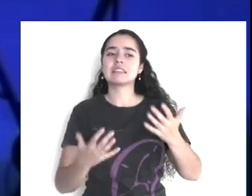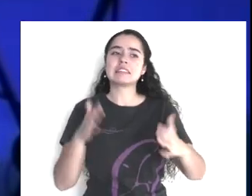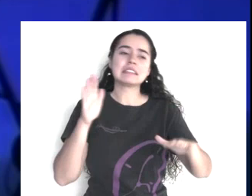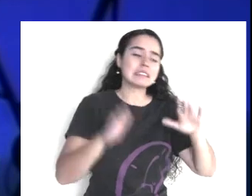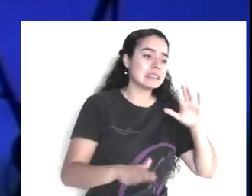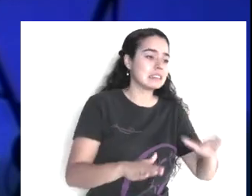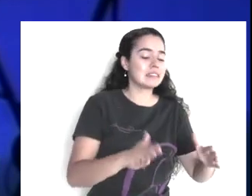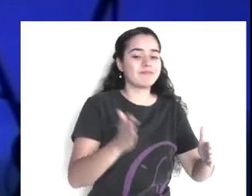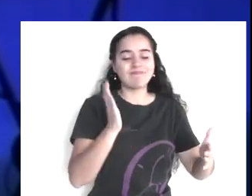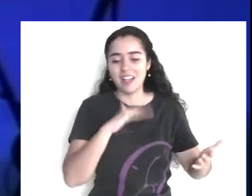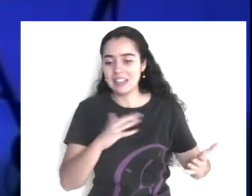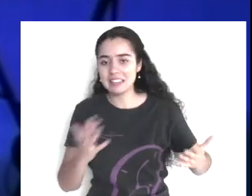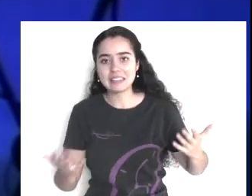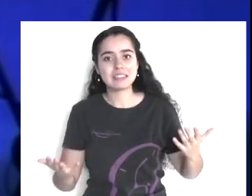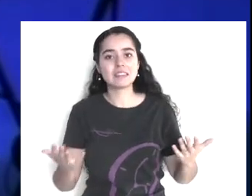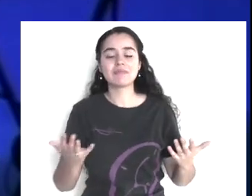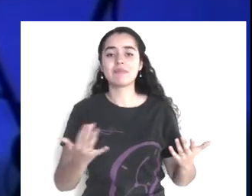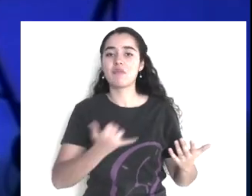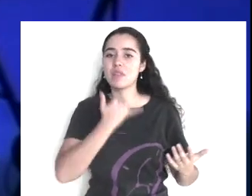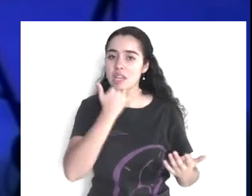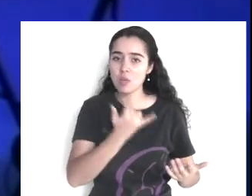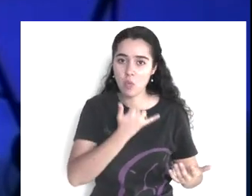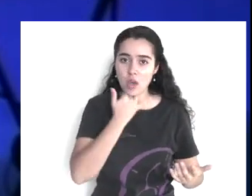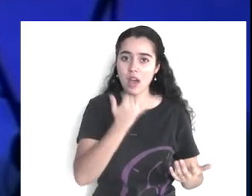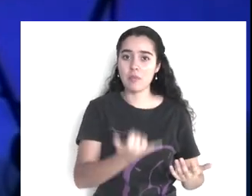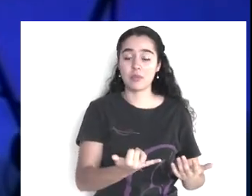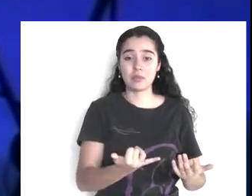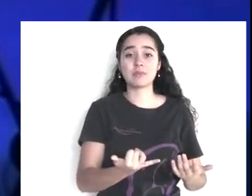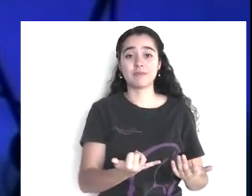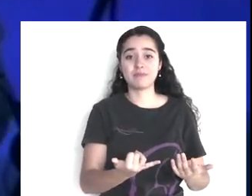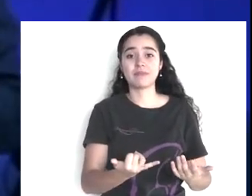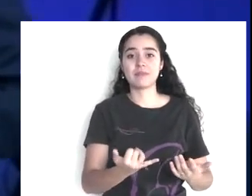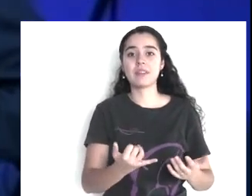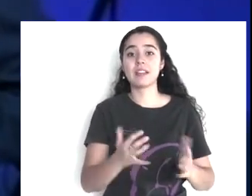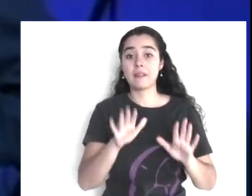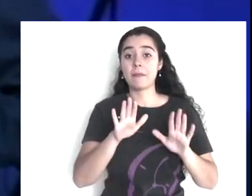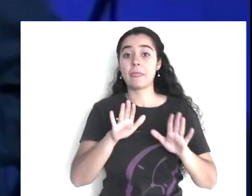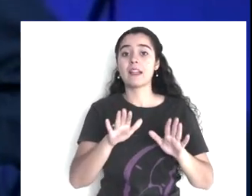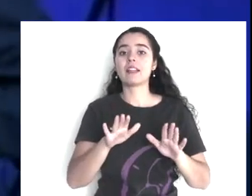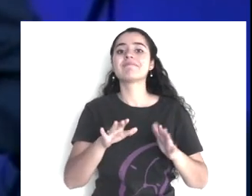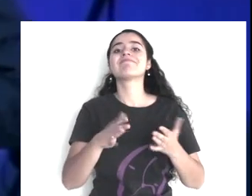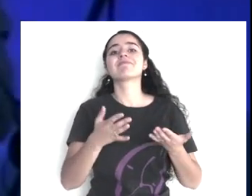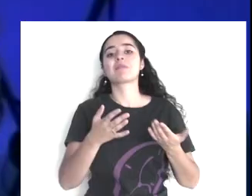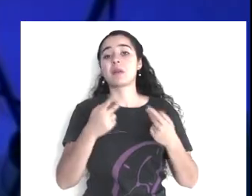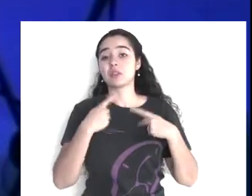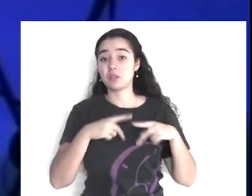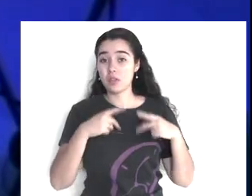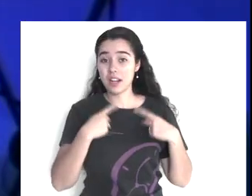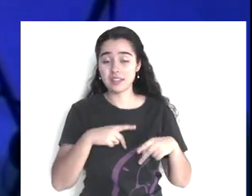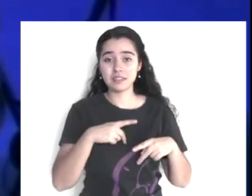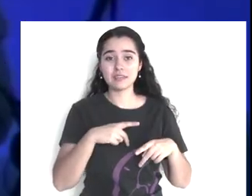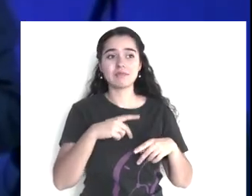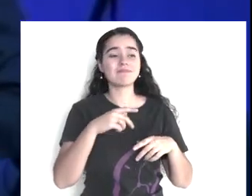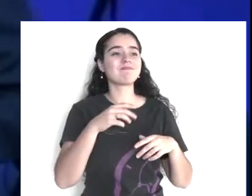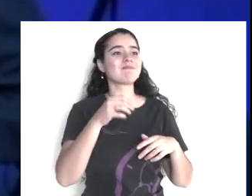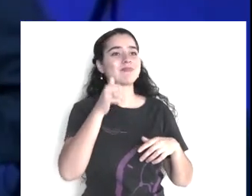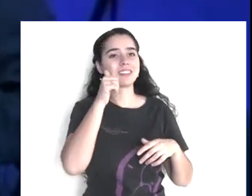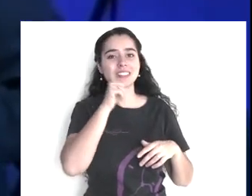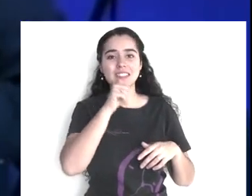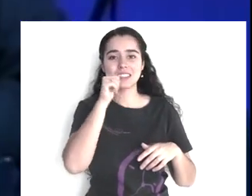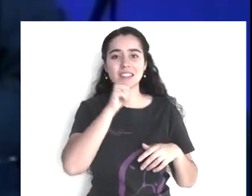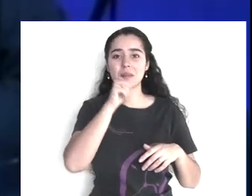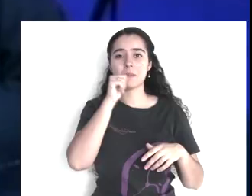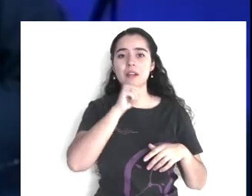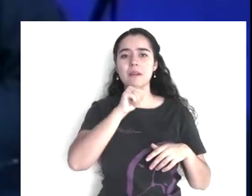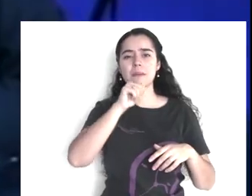bien despierta, para este tipo de situaciones, porque dice el 21, tampoco, apliques tu